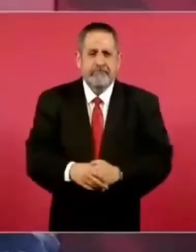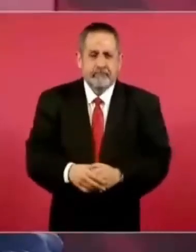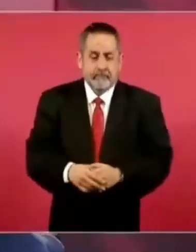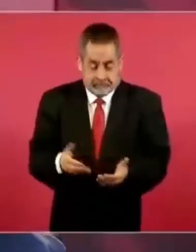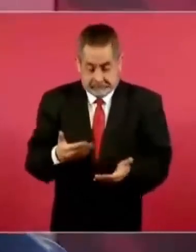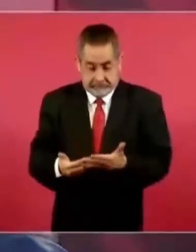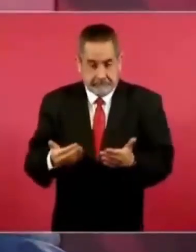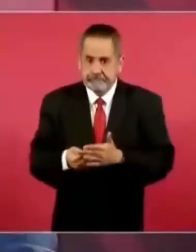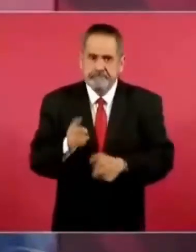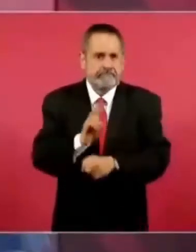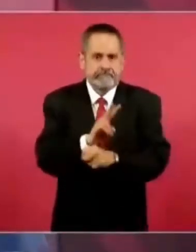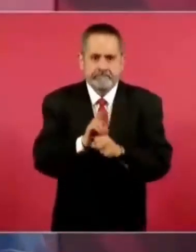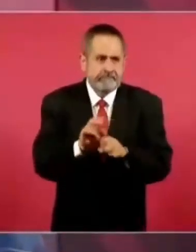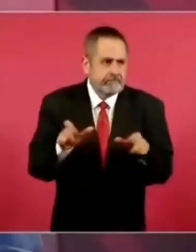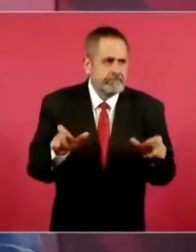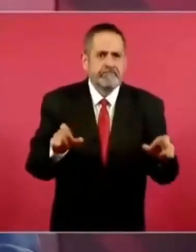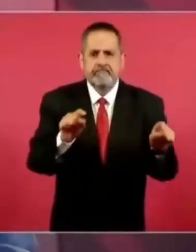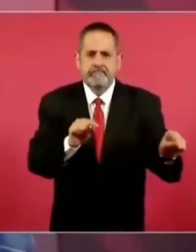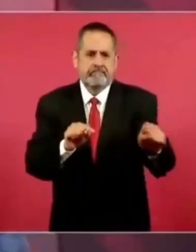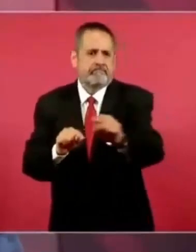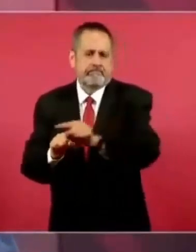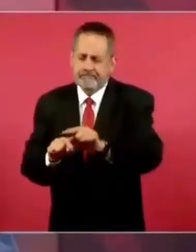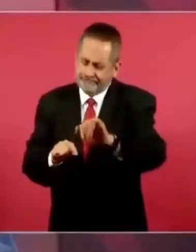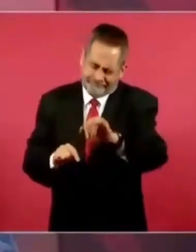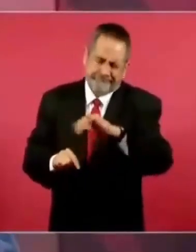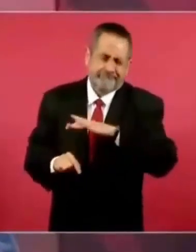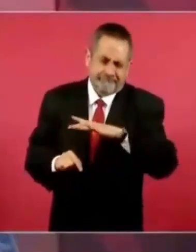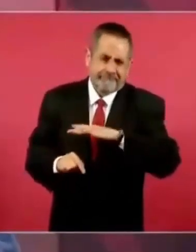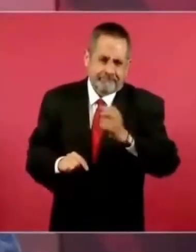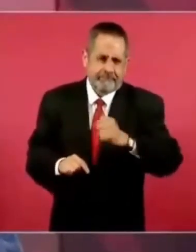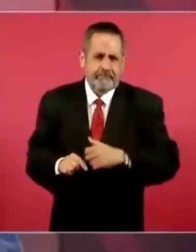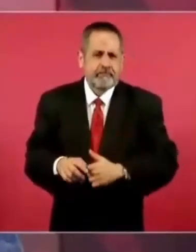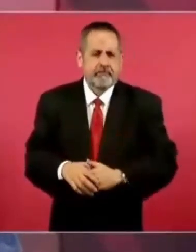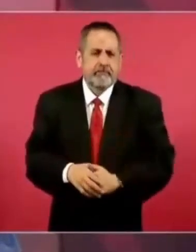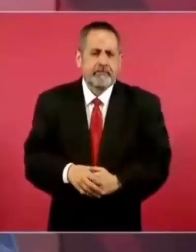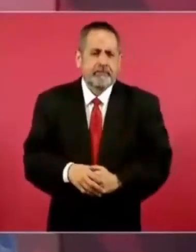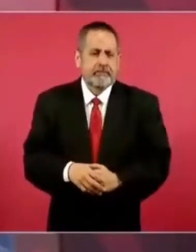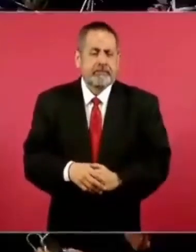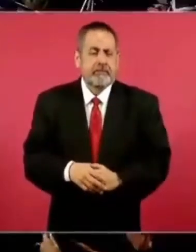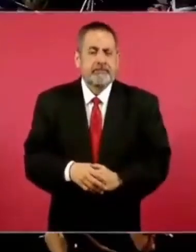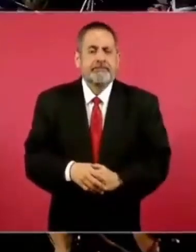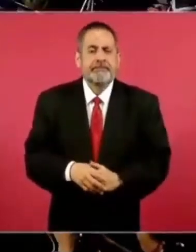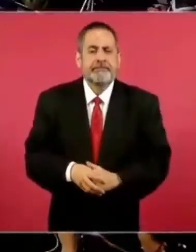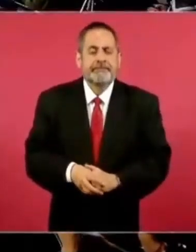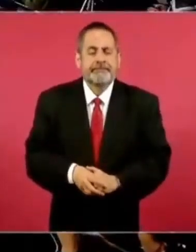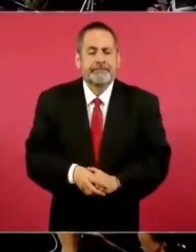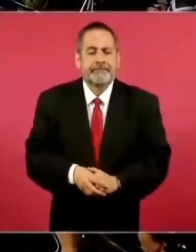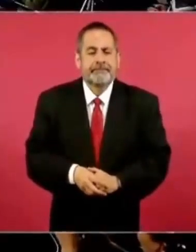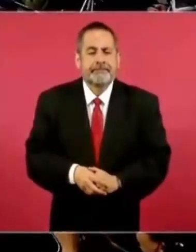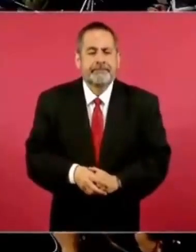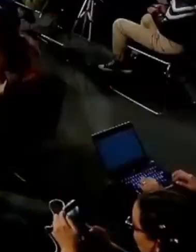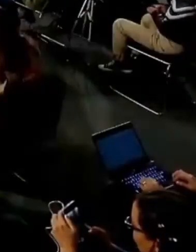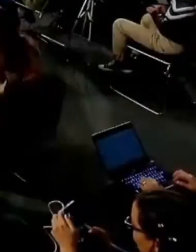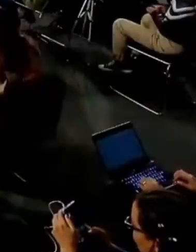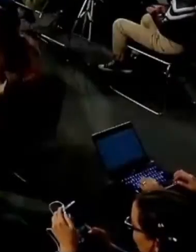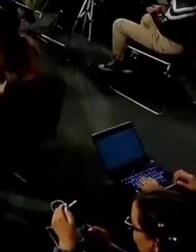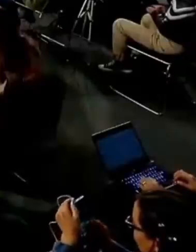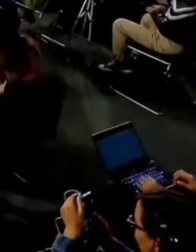en la zona y decidieron